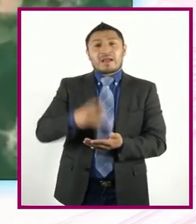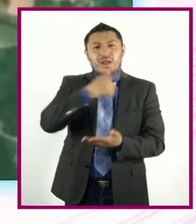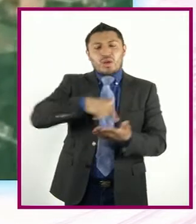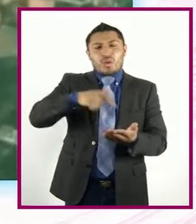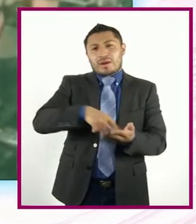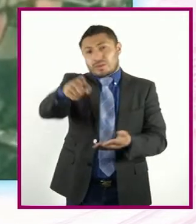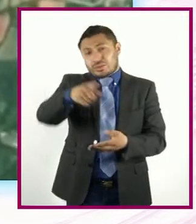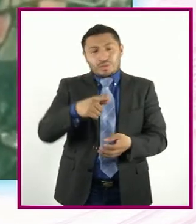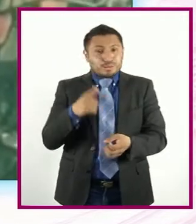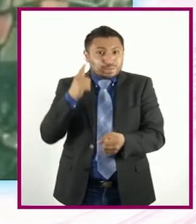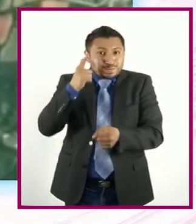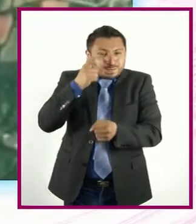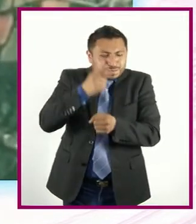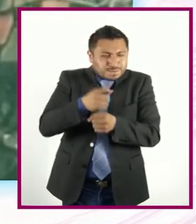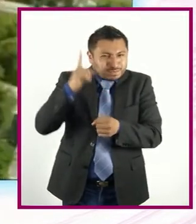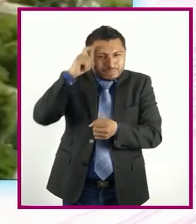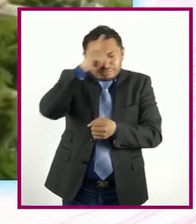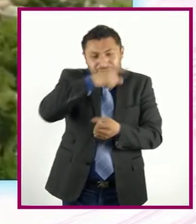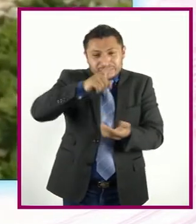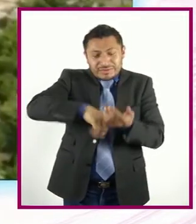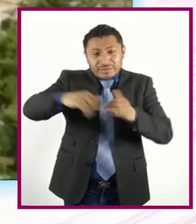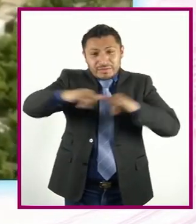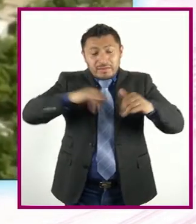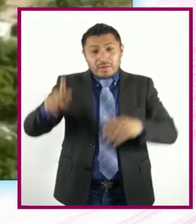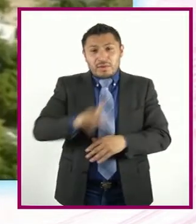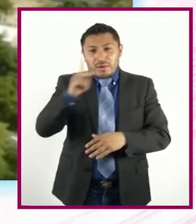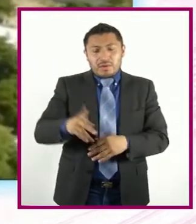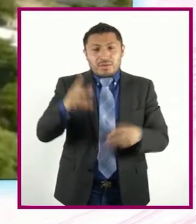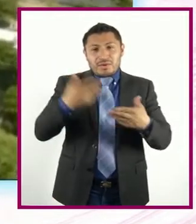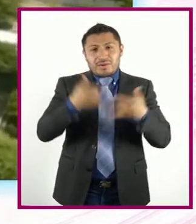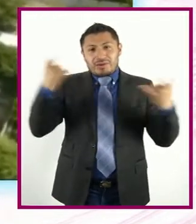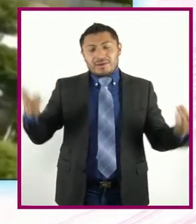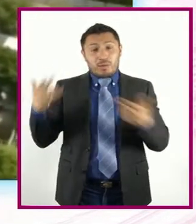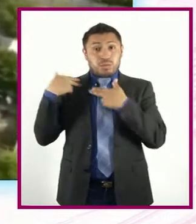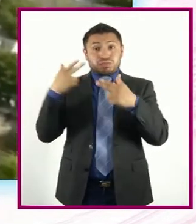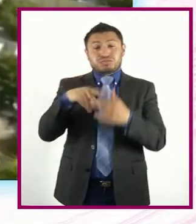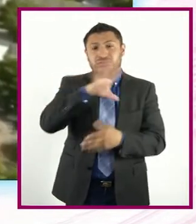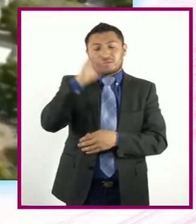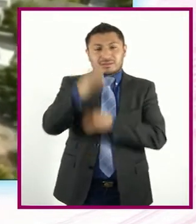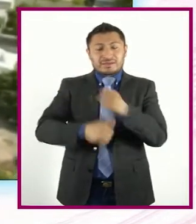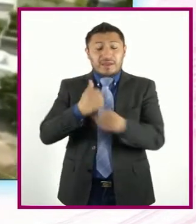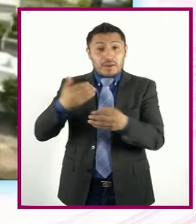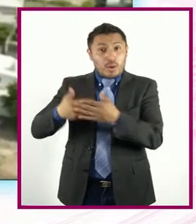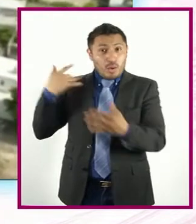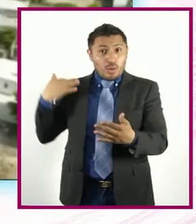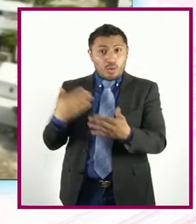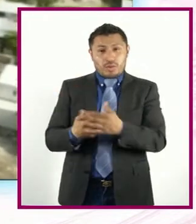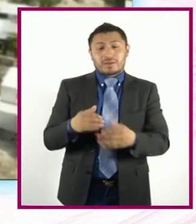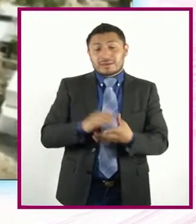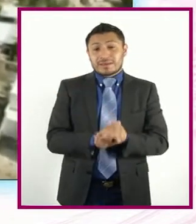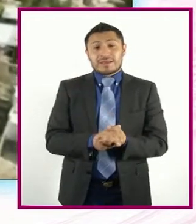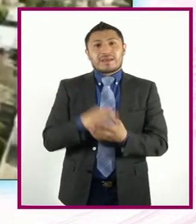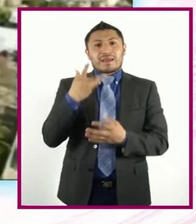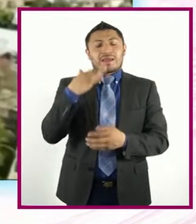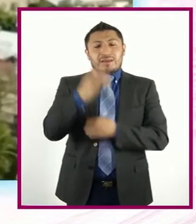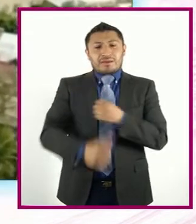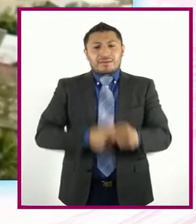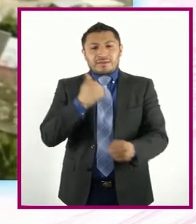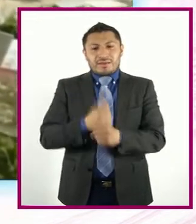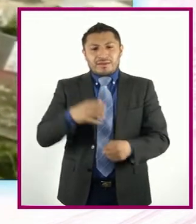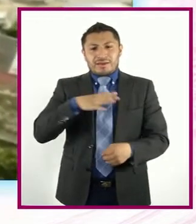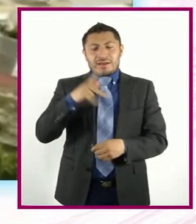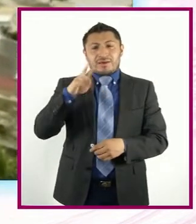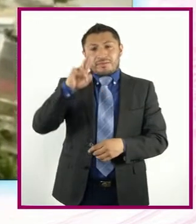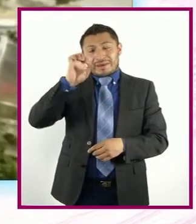encontrar En el mapa Pueblo Con una historia De más de 500 años Y que hace 50 años Fue sepultado Por las aguas De una presa